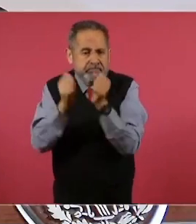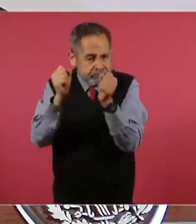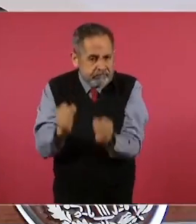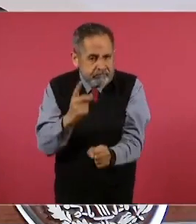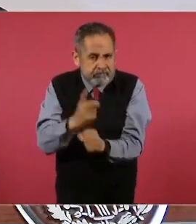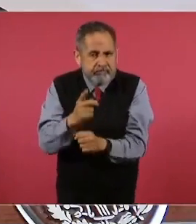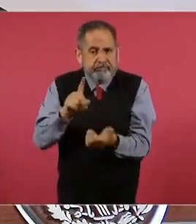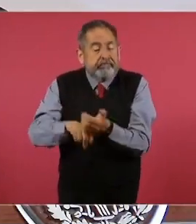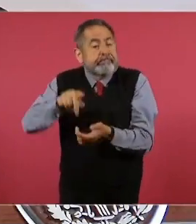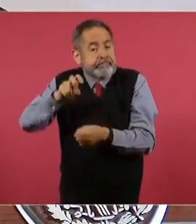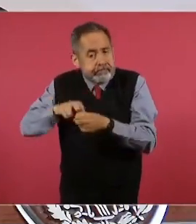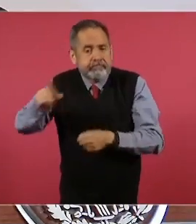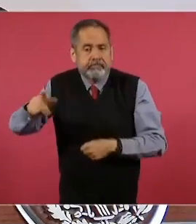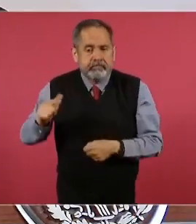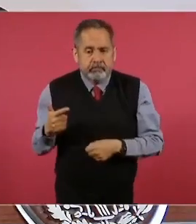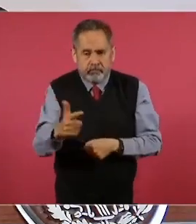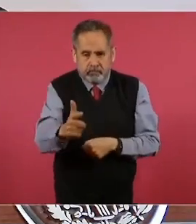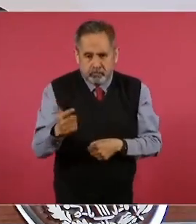Guanajuato.